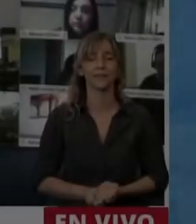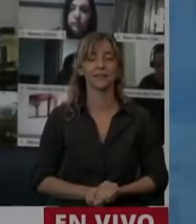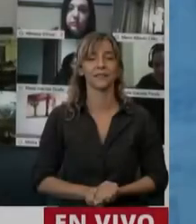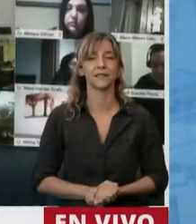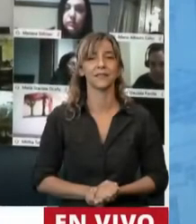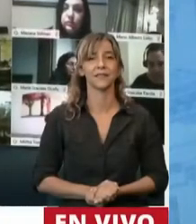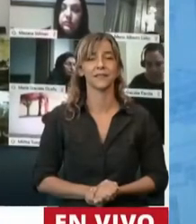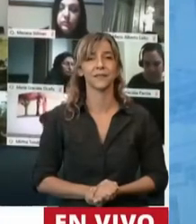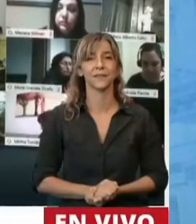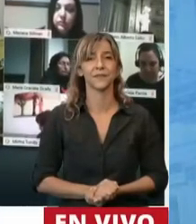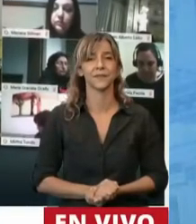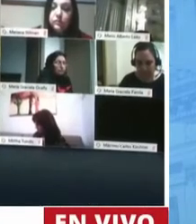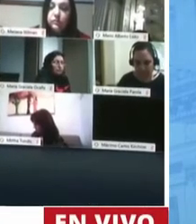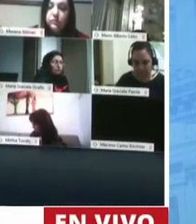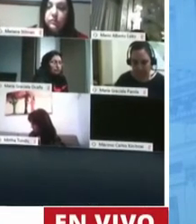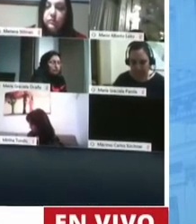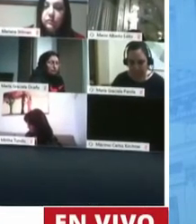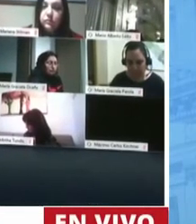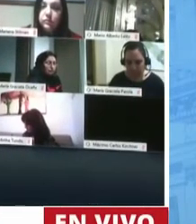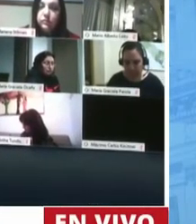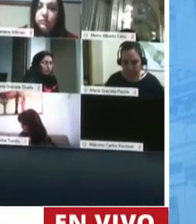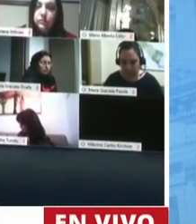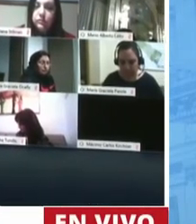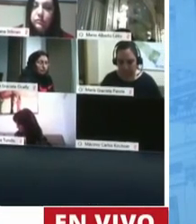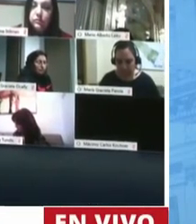Tiene la palabra la diputada Alma Zapag.